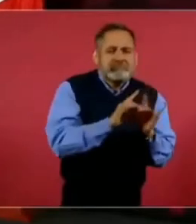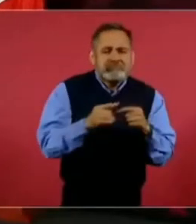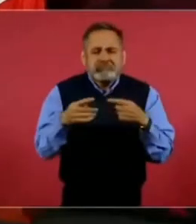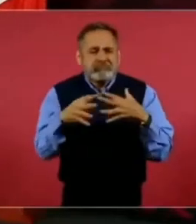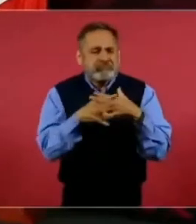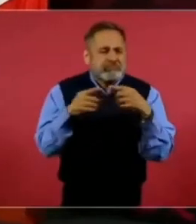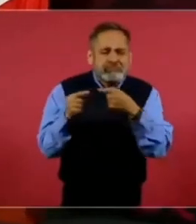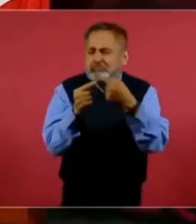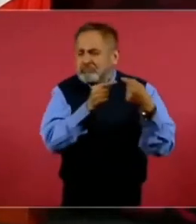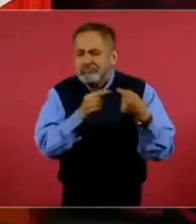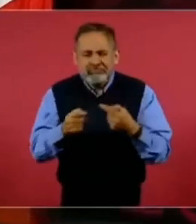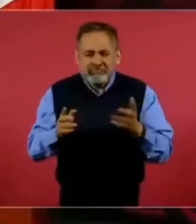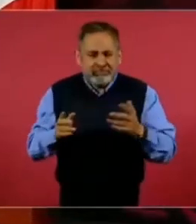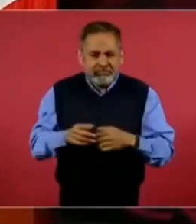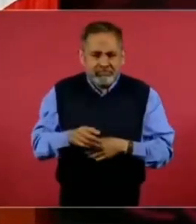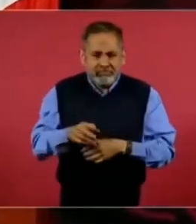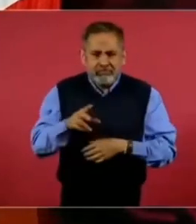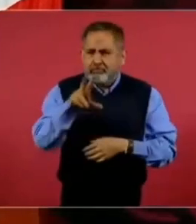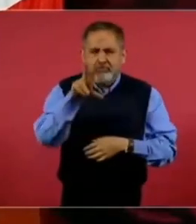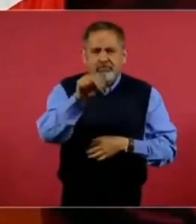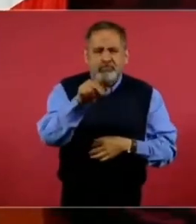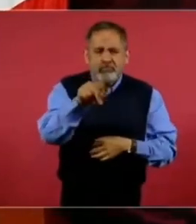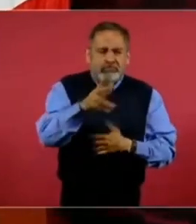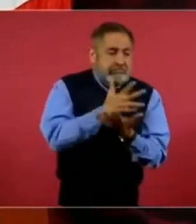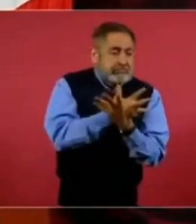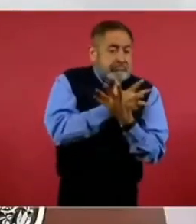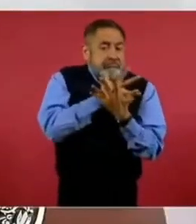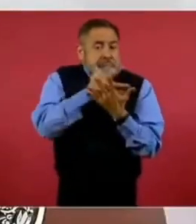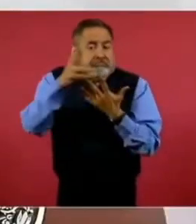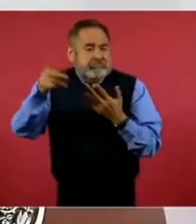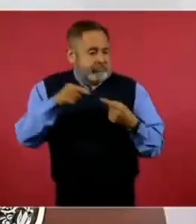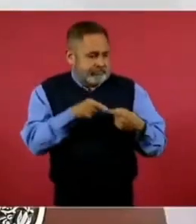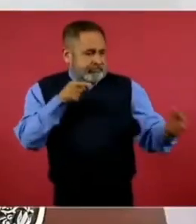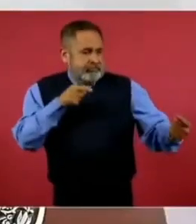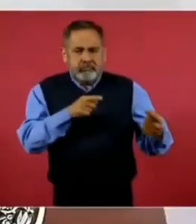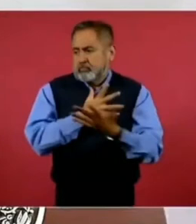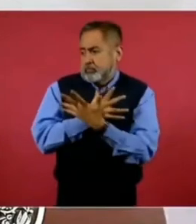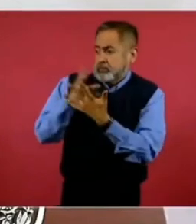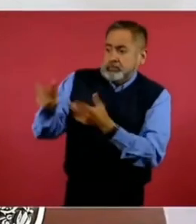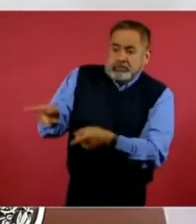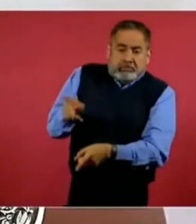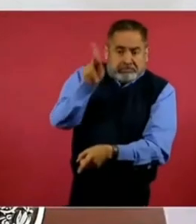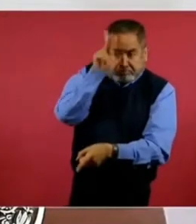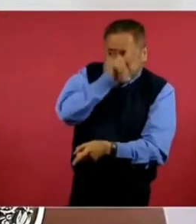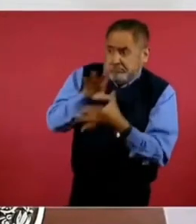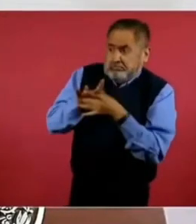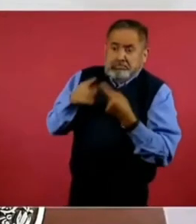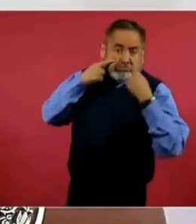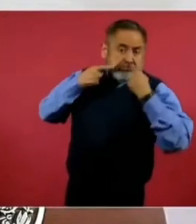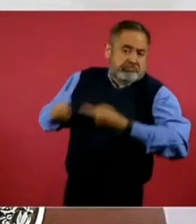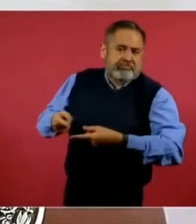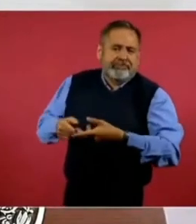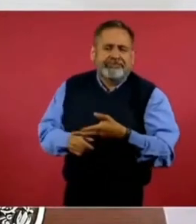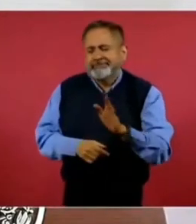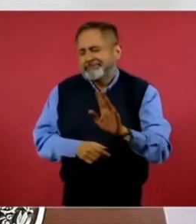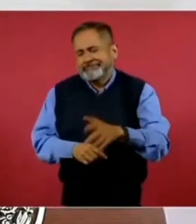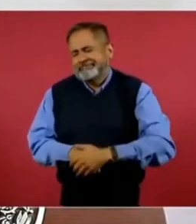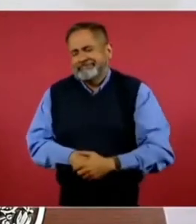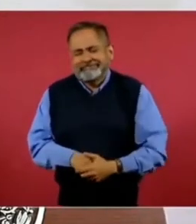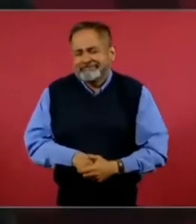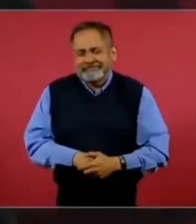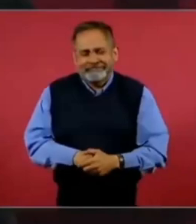como lo quieren ver nuestros adversarios de